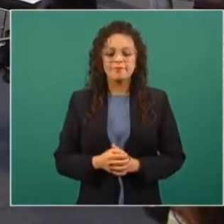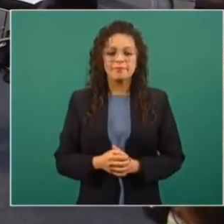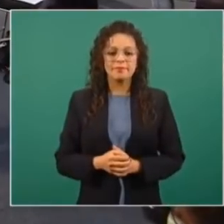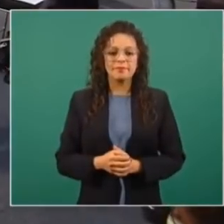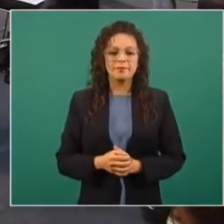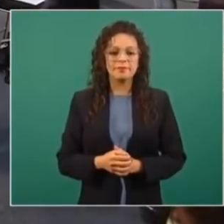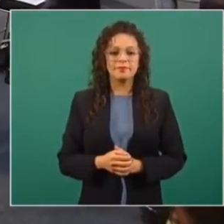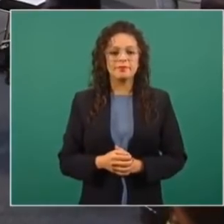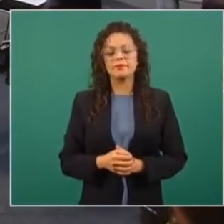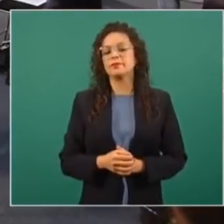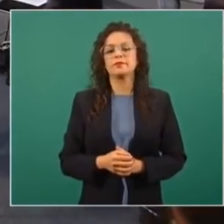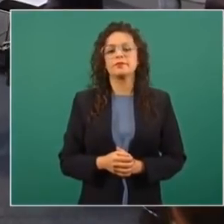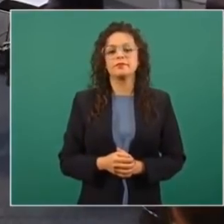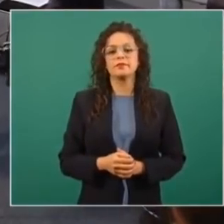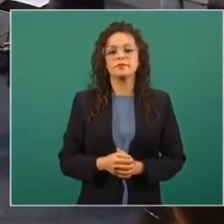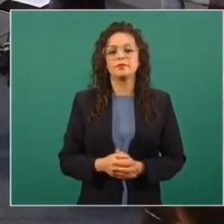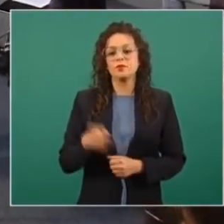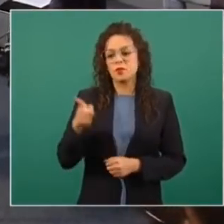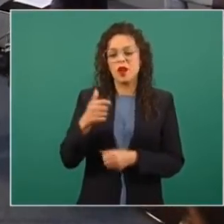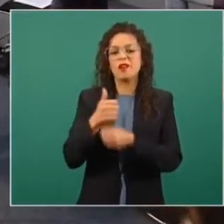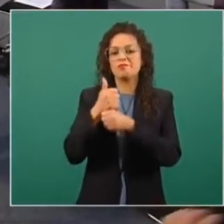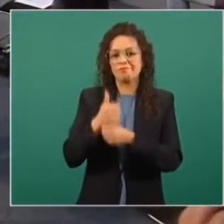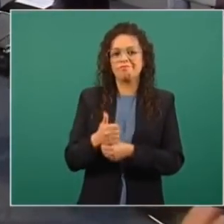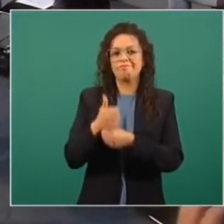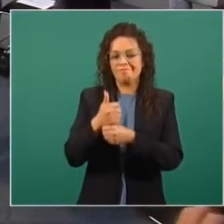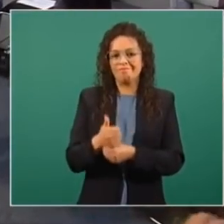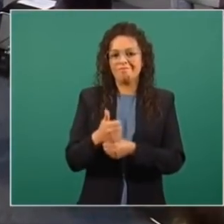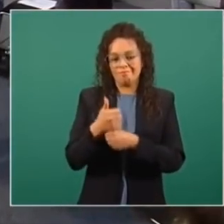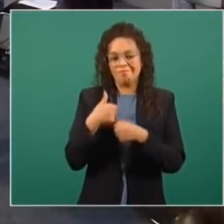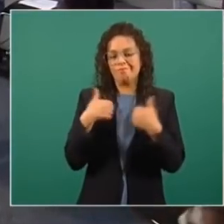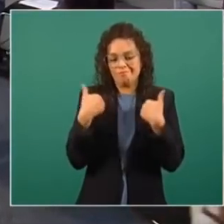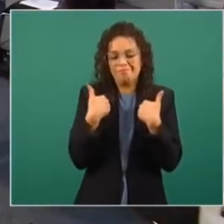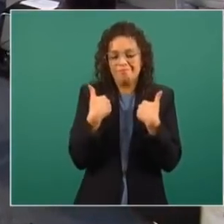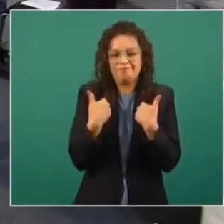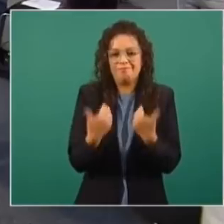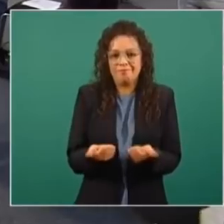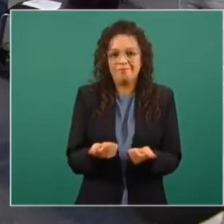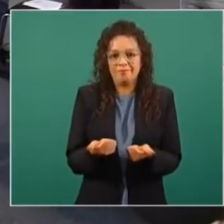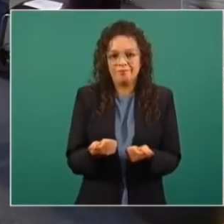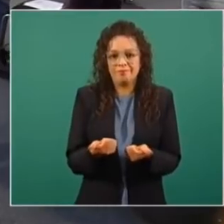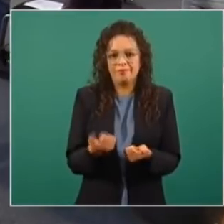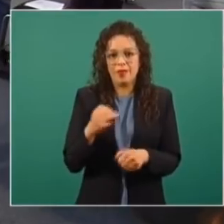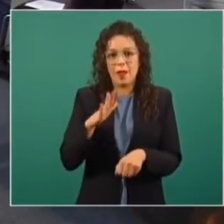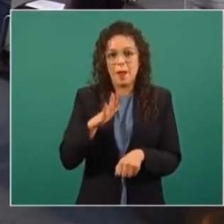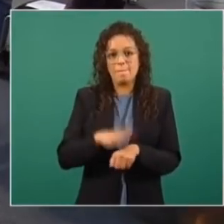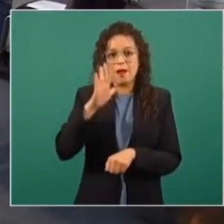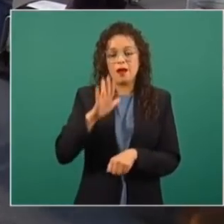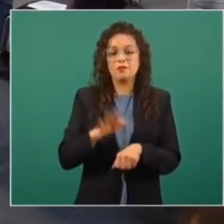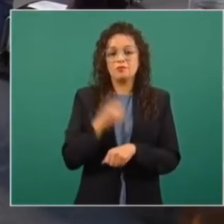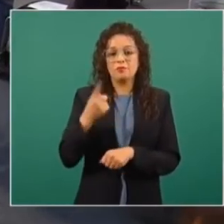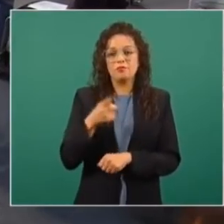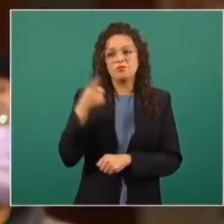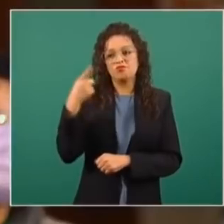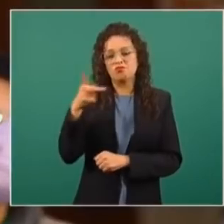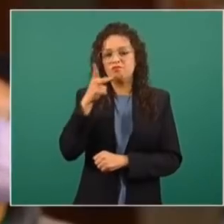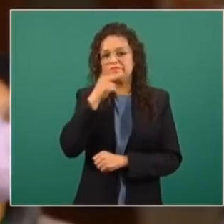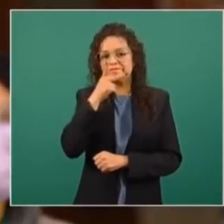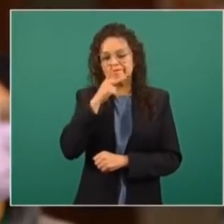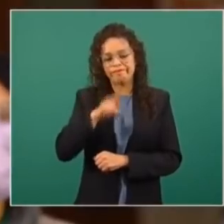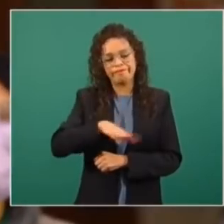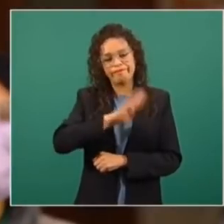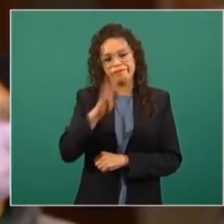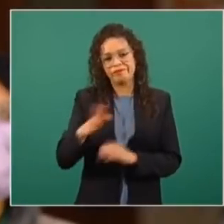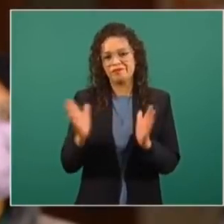que has padecido, sobre todo por la muerte, por el fallecimiento de tu papá.